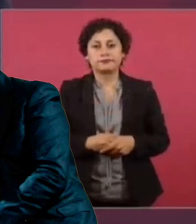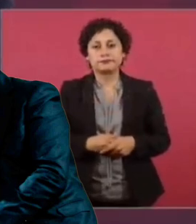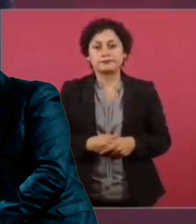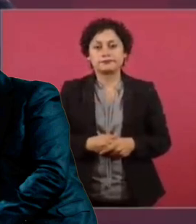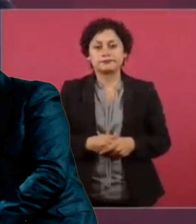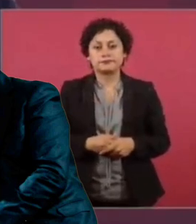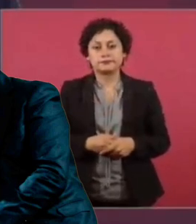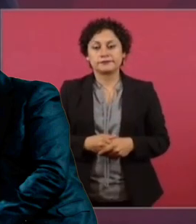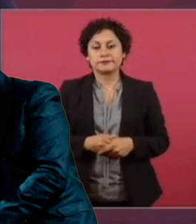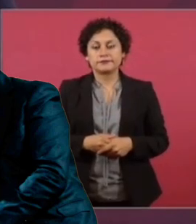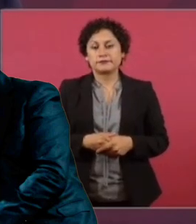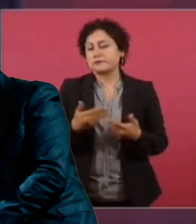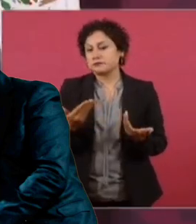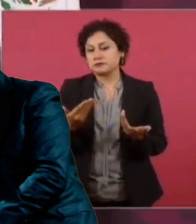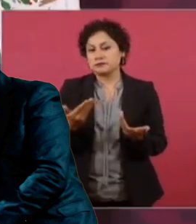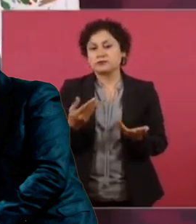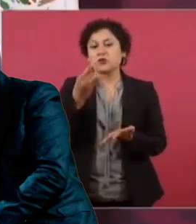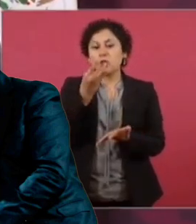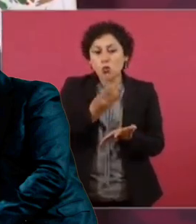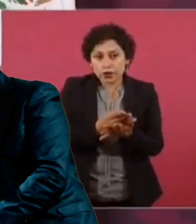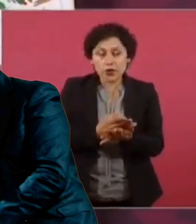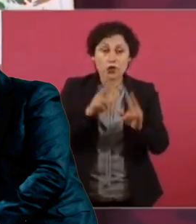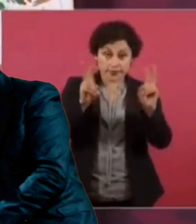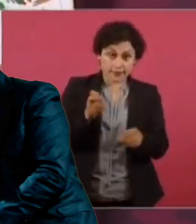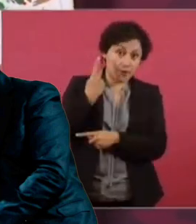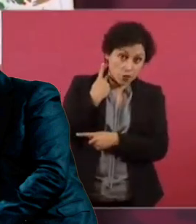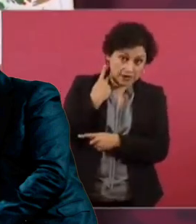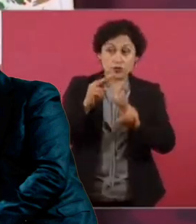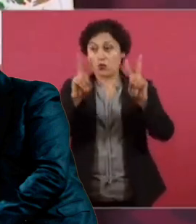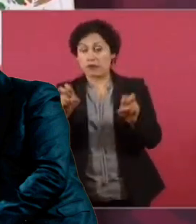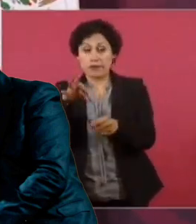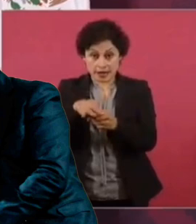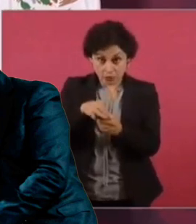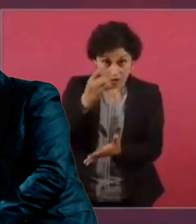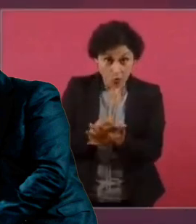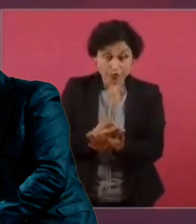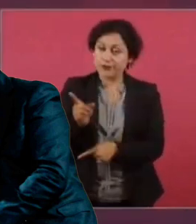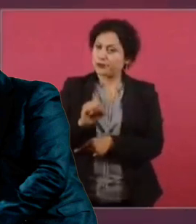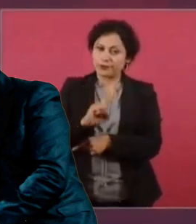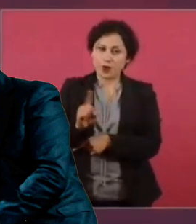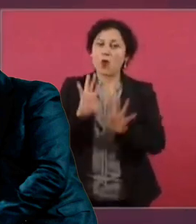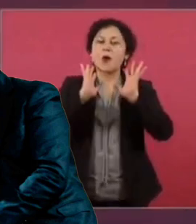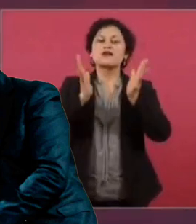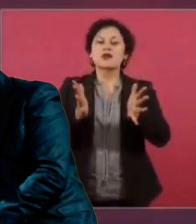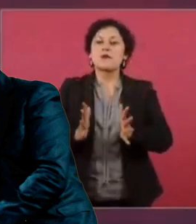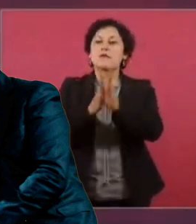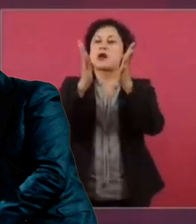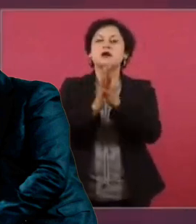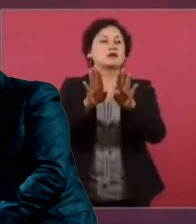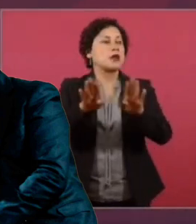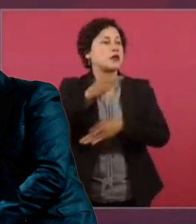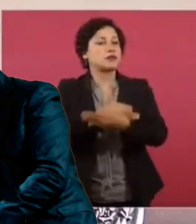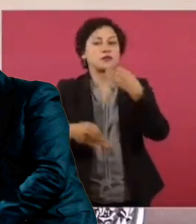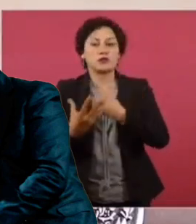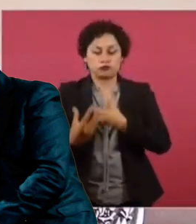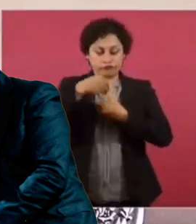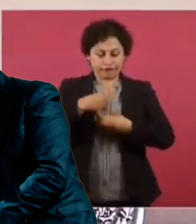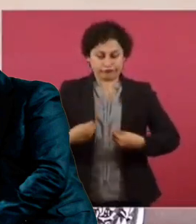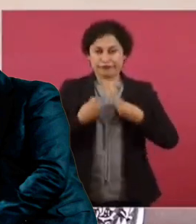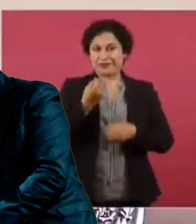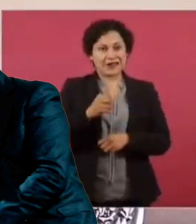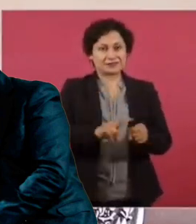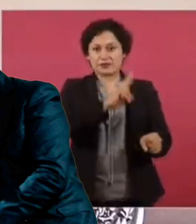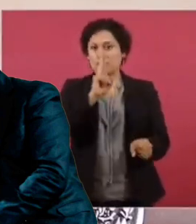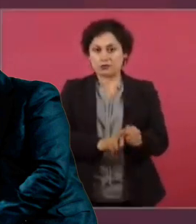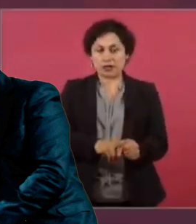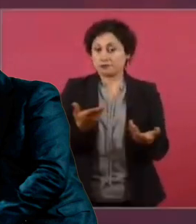lo que tiene que ver con lo político, con lo electoral, sino democracia como forma de vida. De una regla